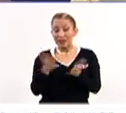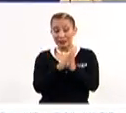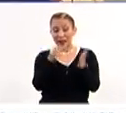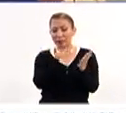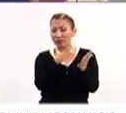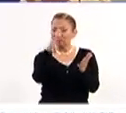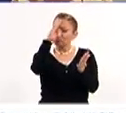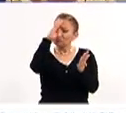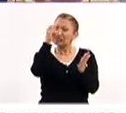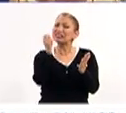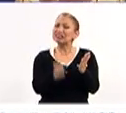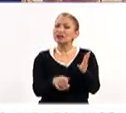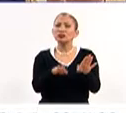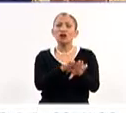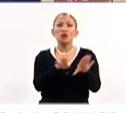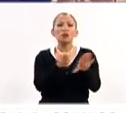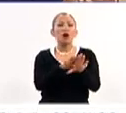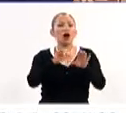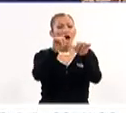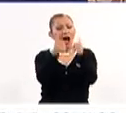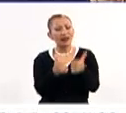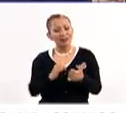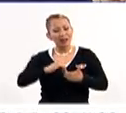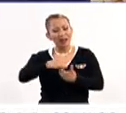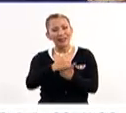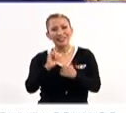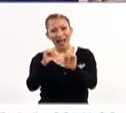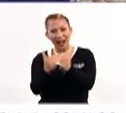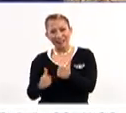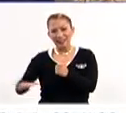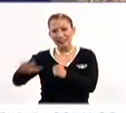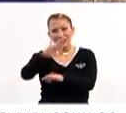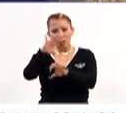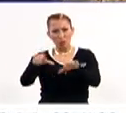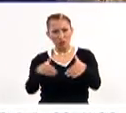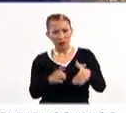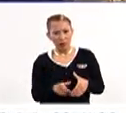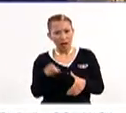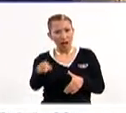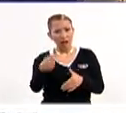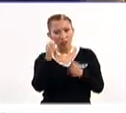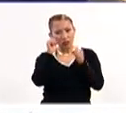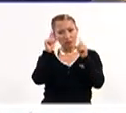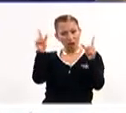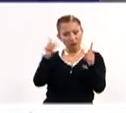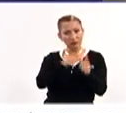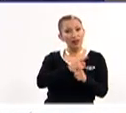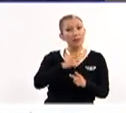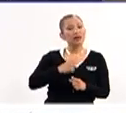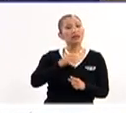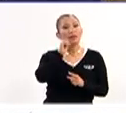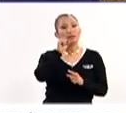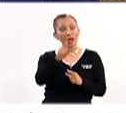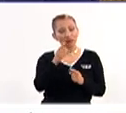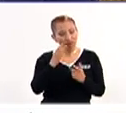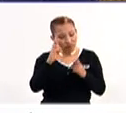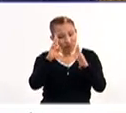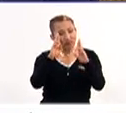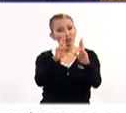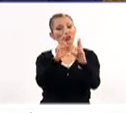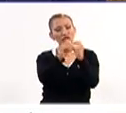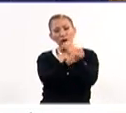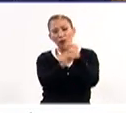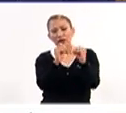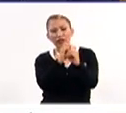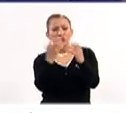nos permite reflexionar sobre cómo la artesanía y el arte popular merecen no sólo la admiración, sino la adoración de